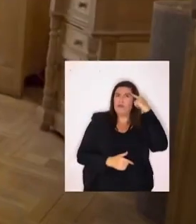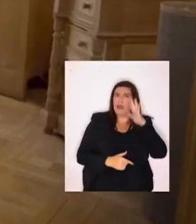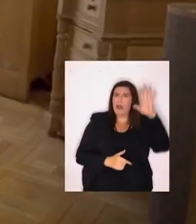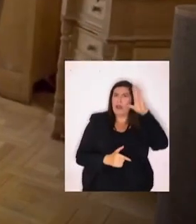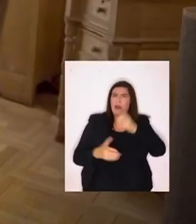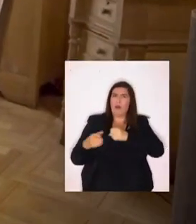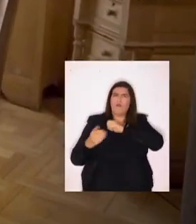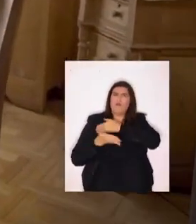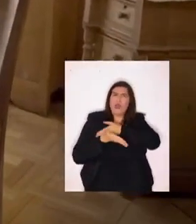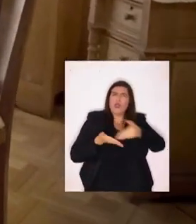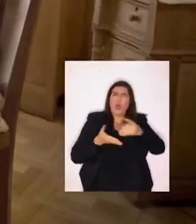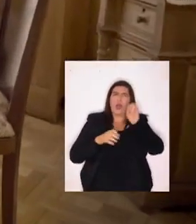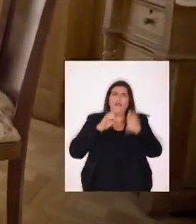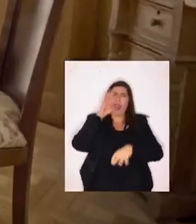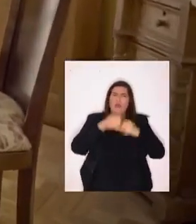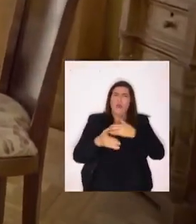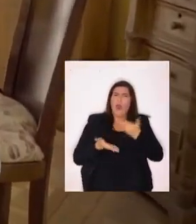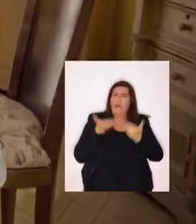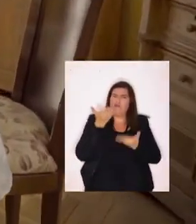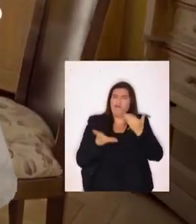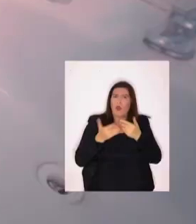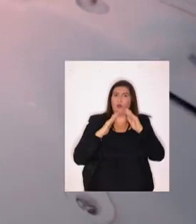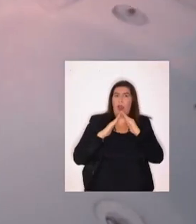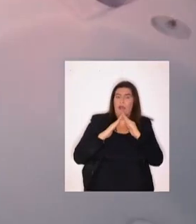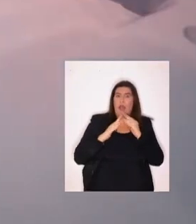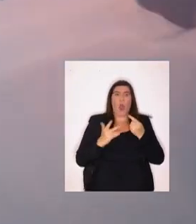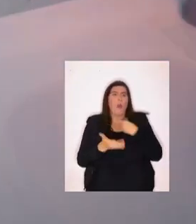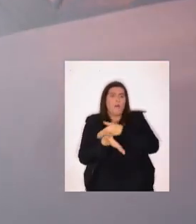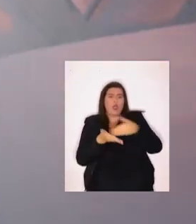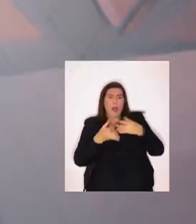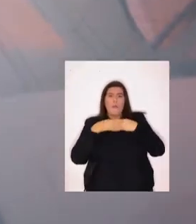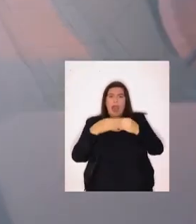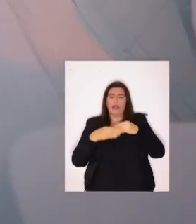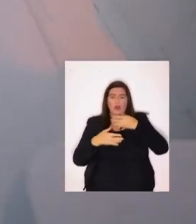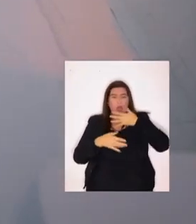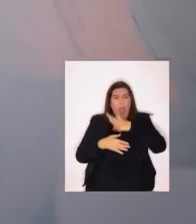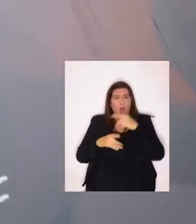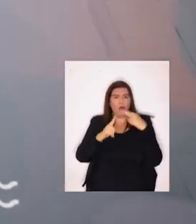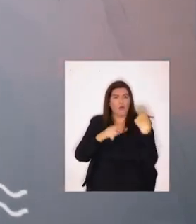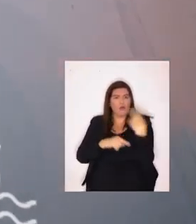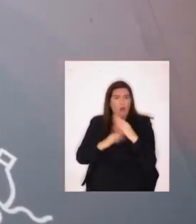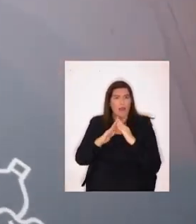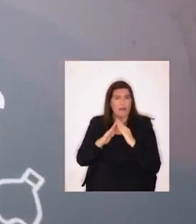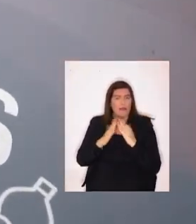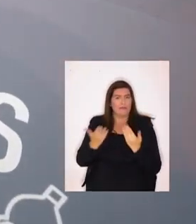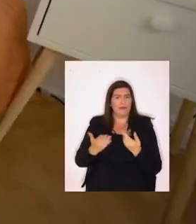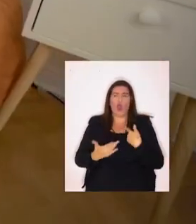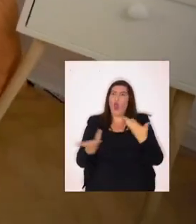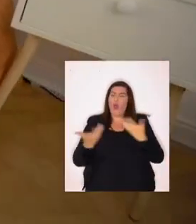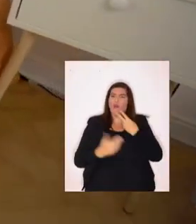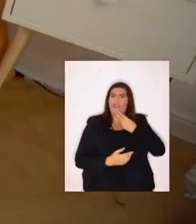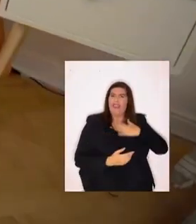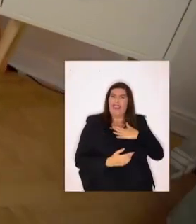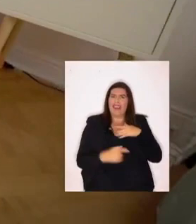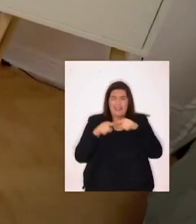imaginas que alguien Vertiera millones de toneladas De basura en tu hogar O millones de toneladas De plástico En el agua de tu hogar ¿Cómo